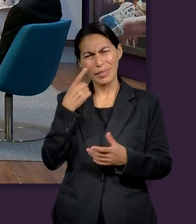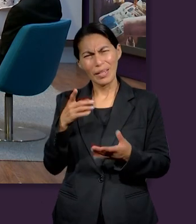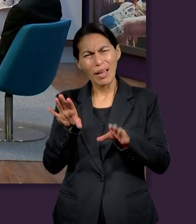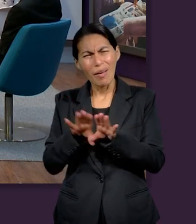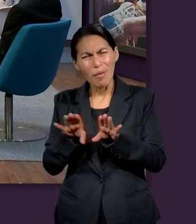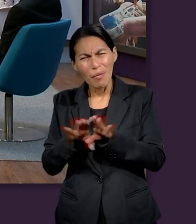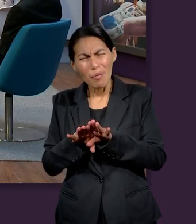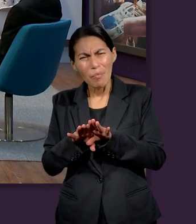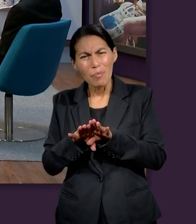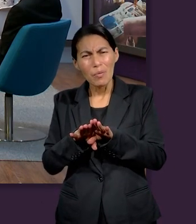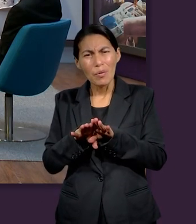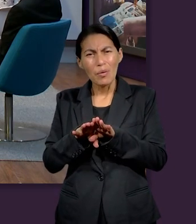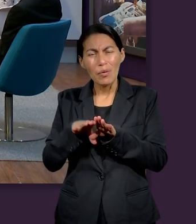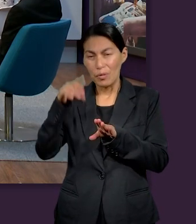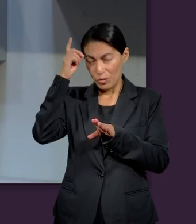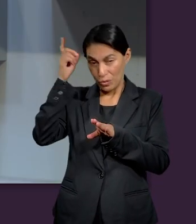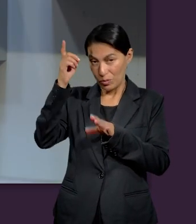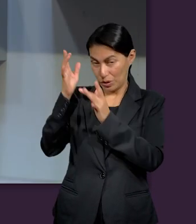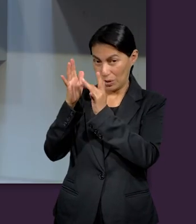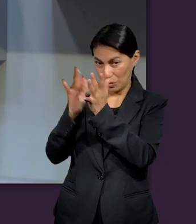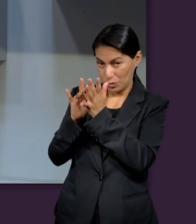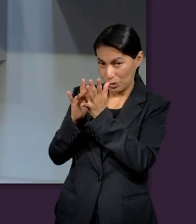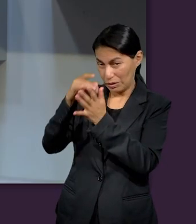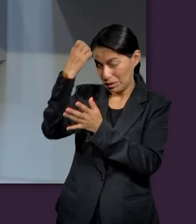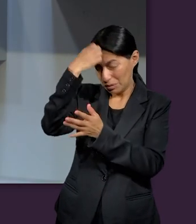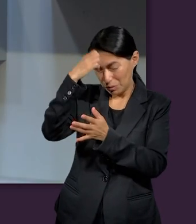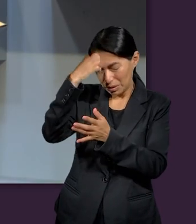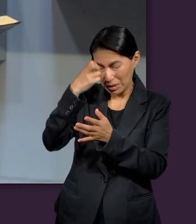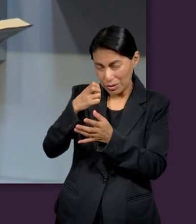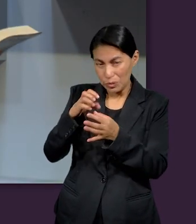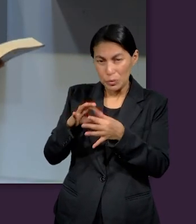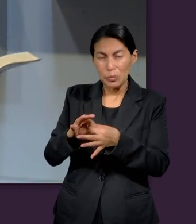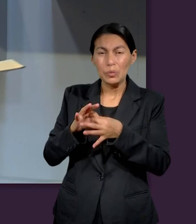como la experiencia de Jesús da esta